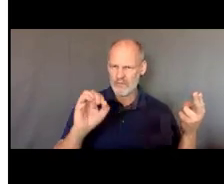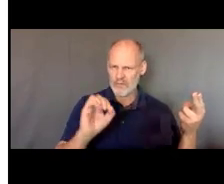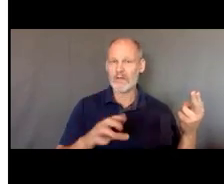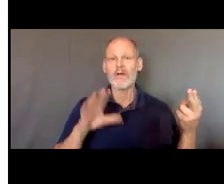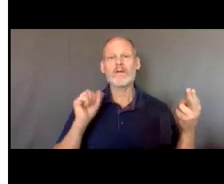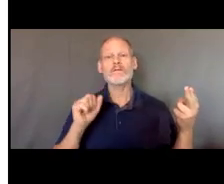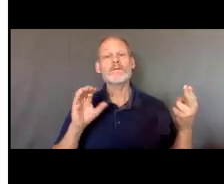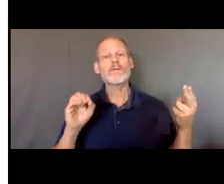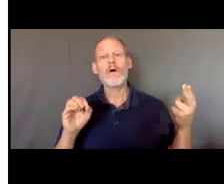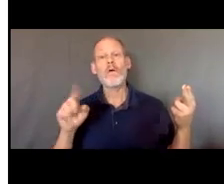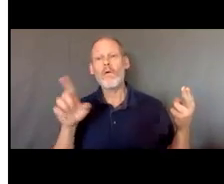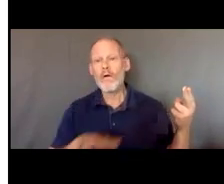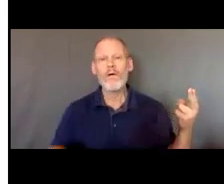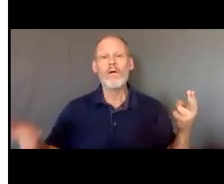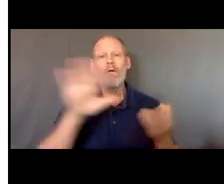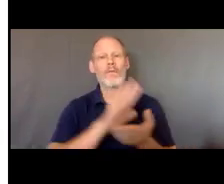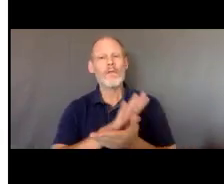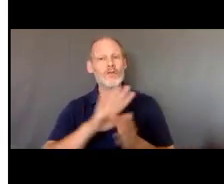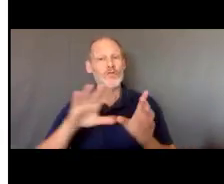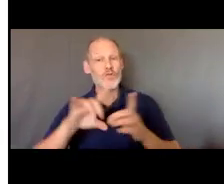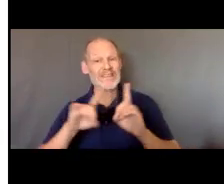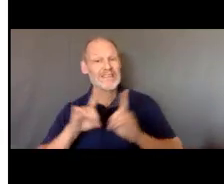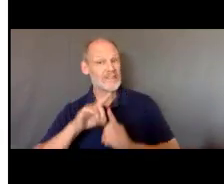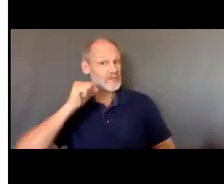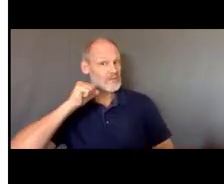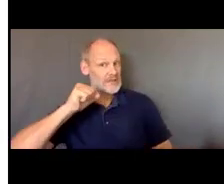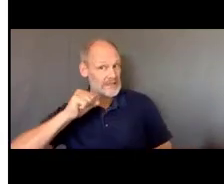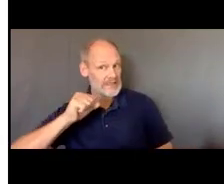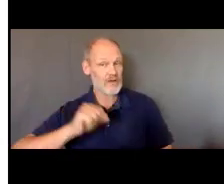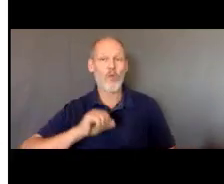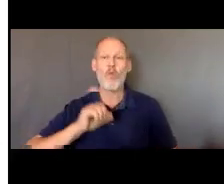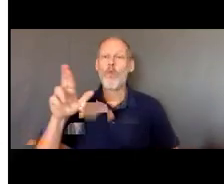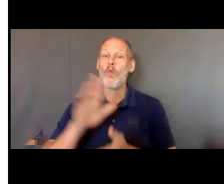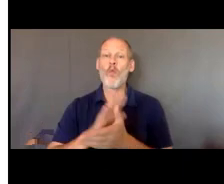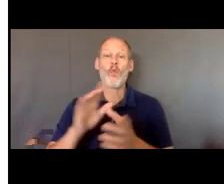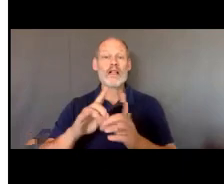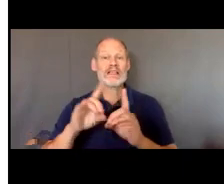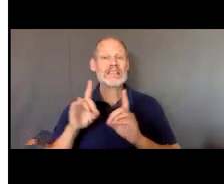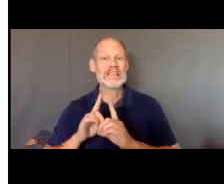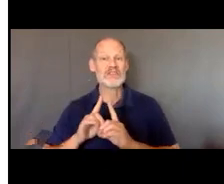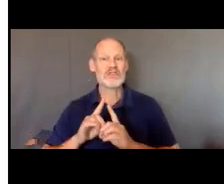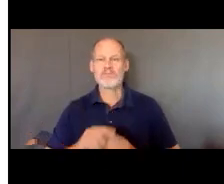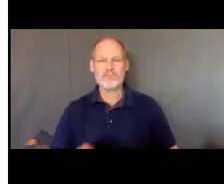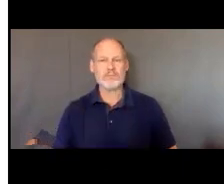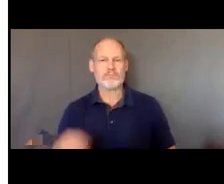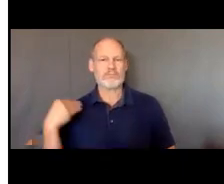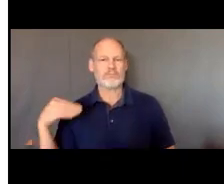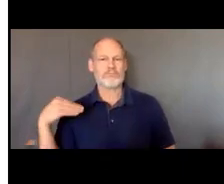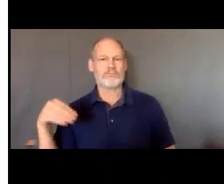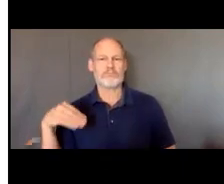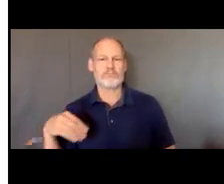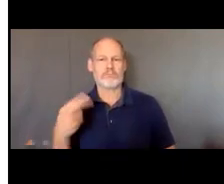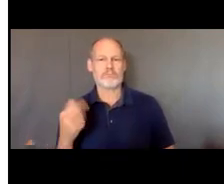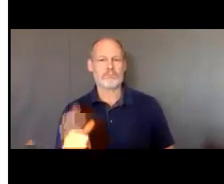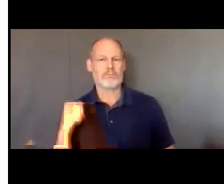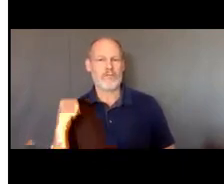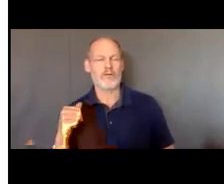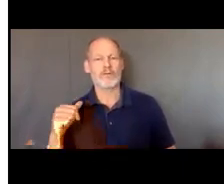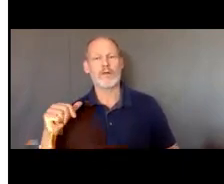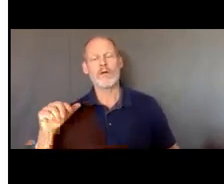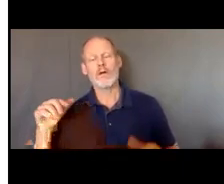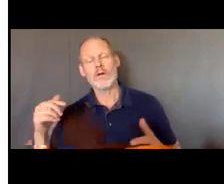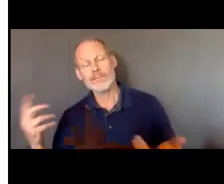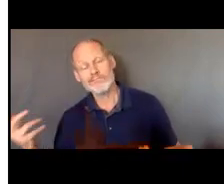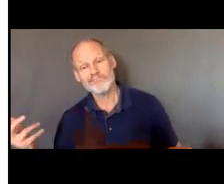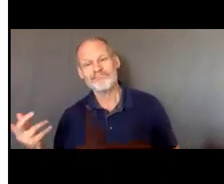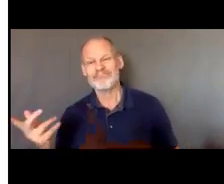distrito escolar está presionando en contra de esto o si tienen alguna regla donde dicen que no lo van a hacer pues eso es